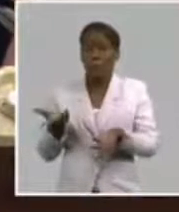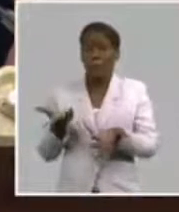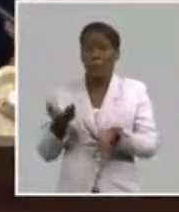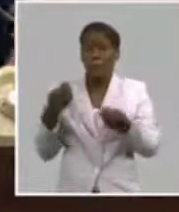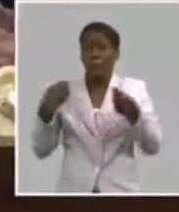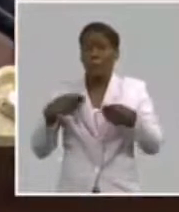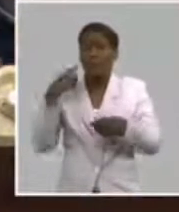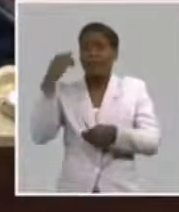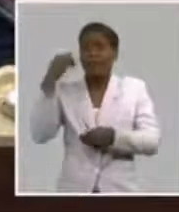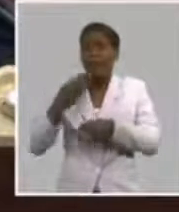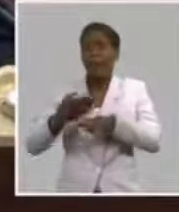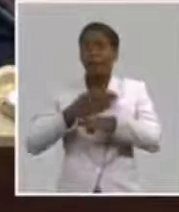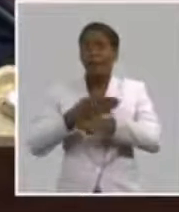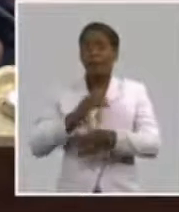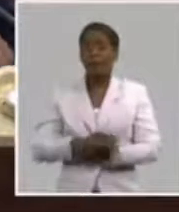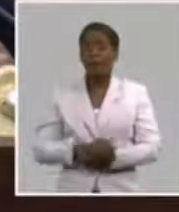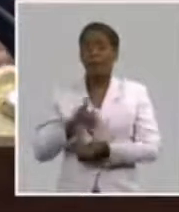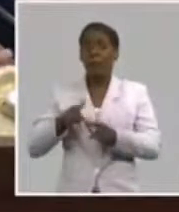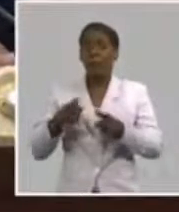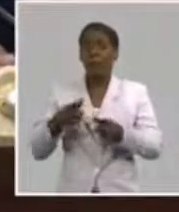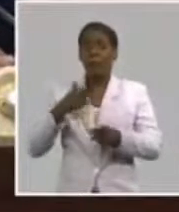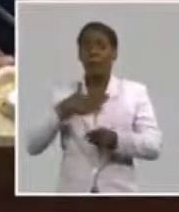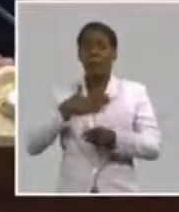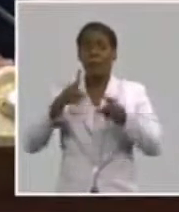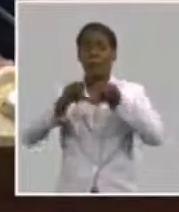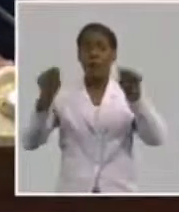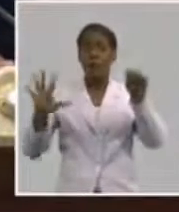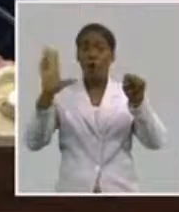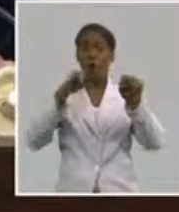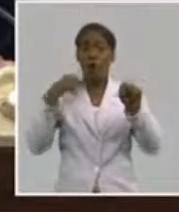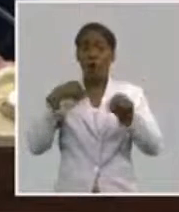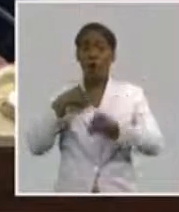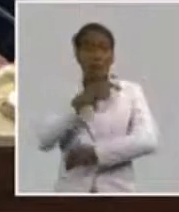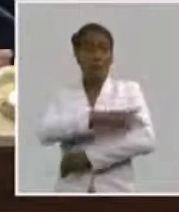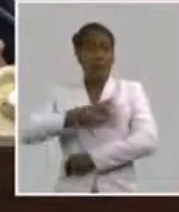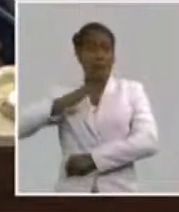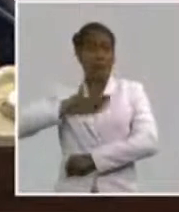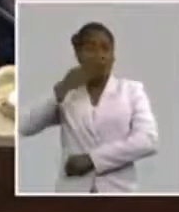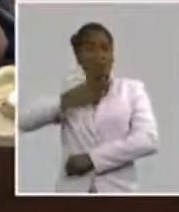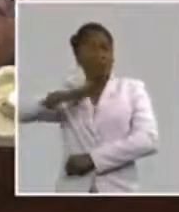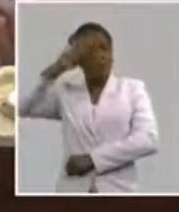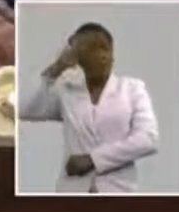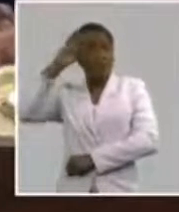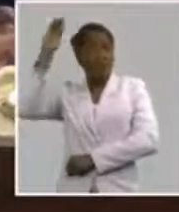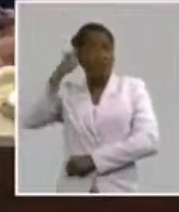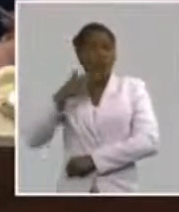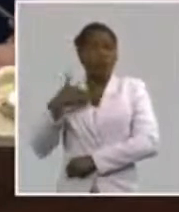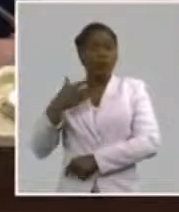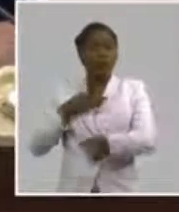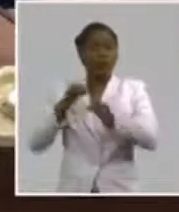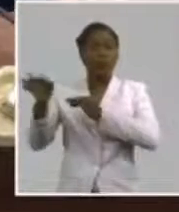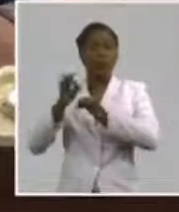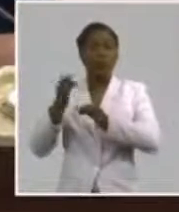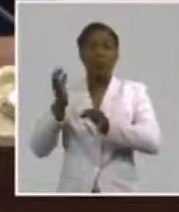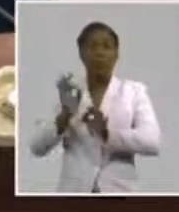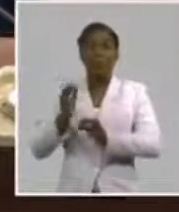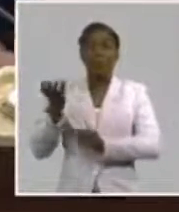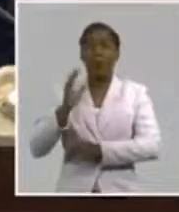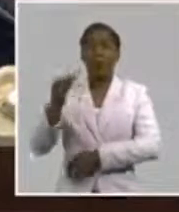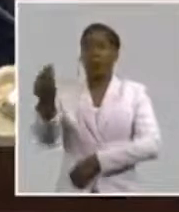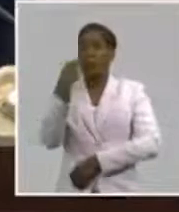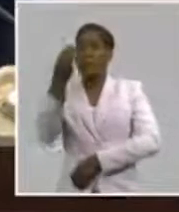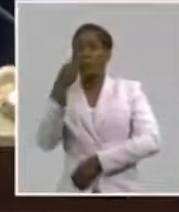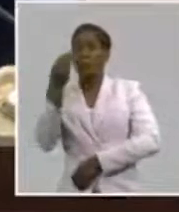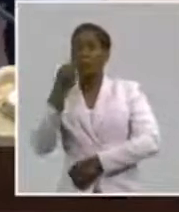Que me preocupen los problemas que tiene la gente. Que a veces no tengo la solución, pero por lo menos puedo argumentar. Y puedo dirigir el trabajo político a explicar